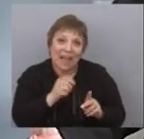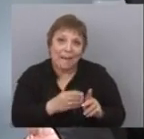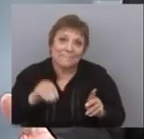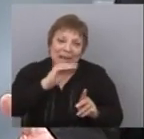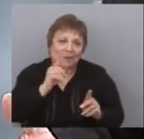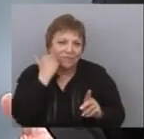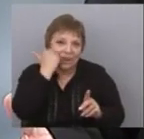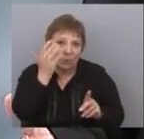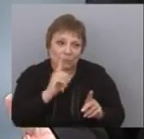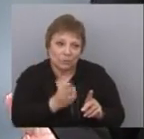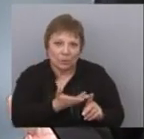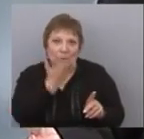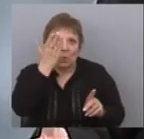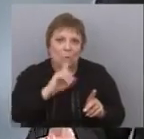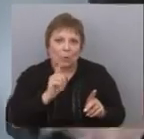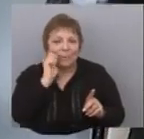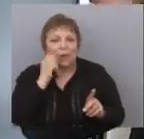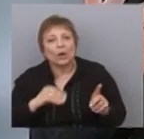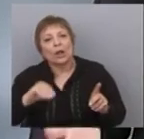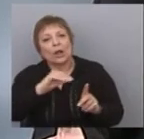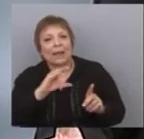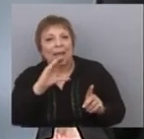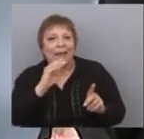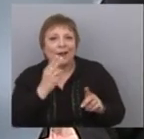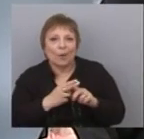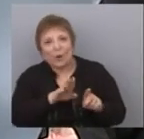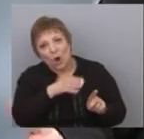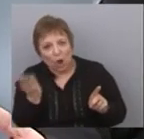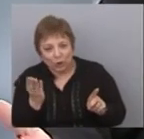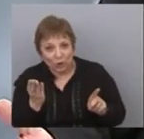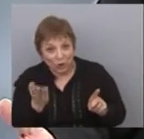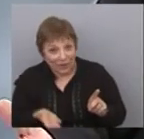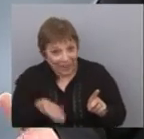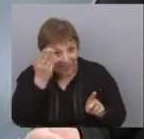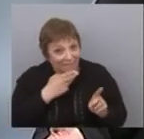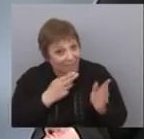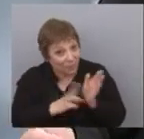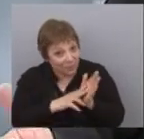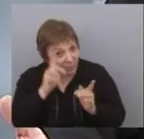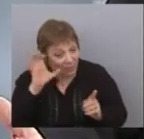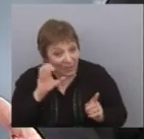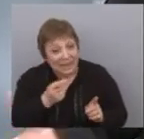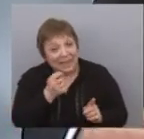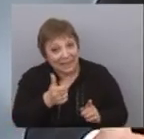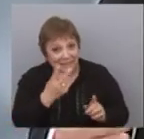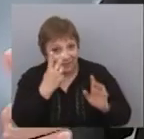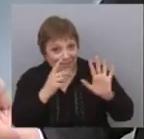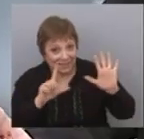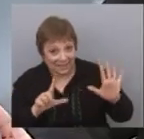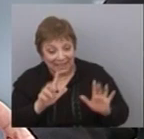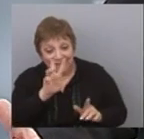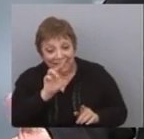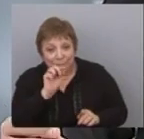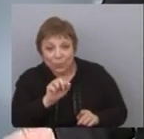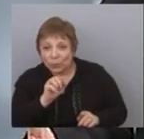vergonzoso aumentar el IVA en aquel momento, en el ajuste fiscal que se hizo en el gobierno de Valle, llegamos casi a 27%, porque era un 3 y